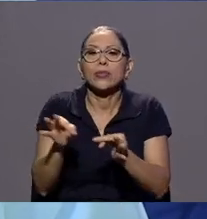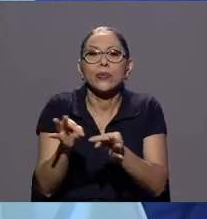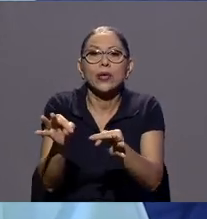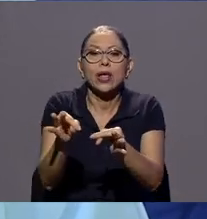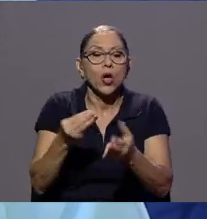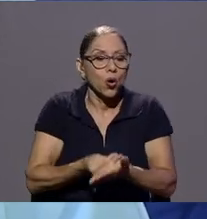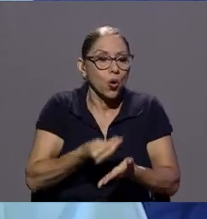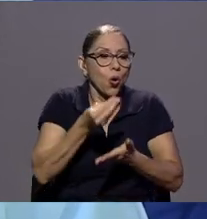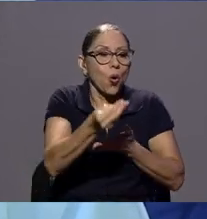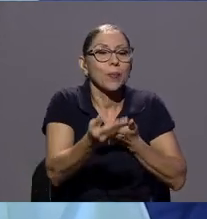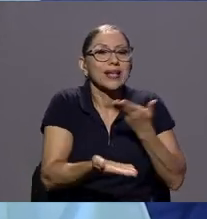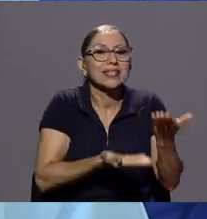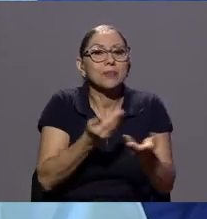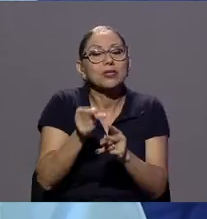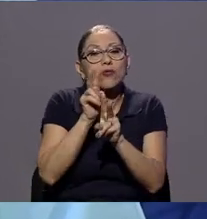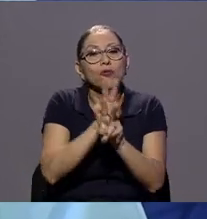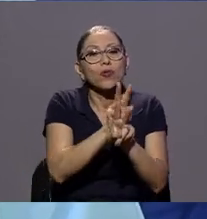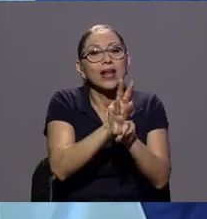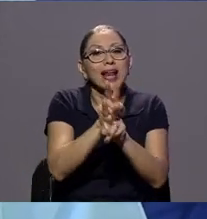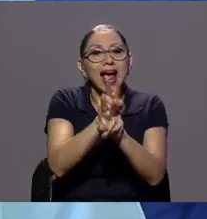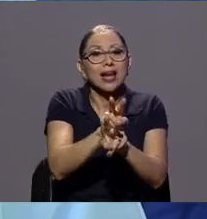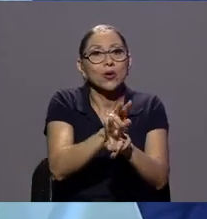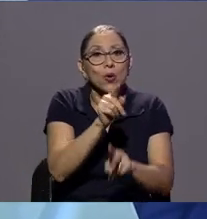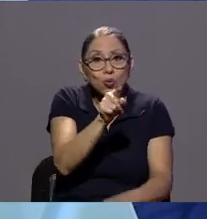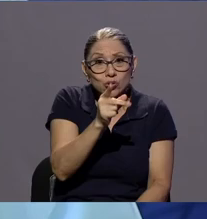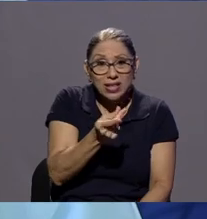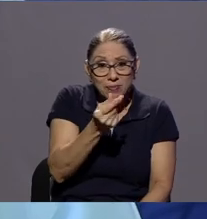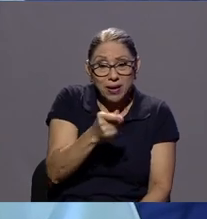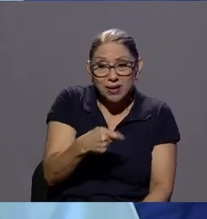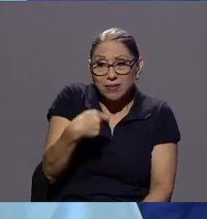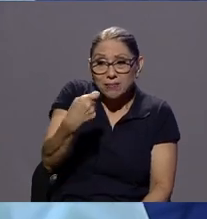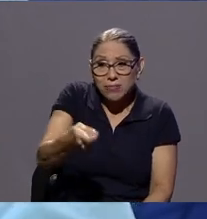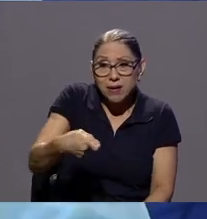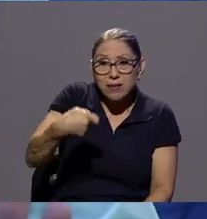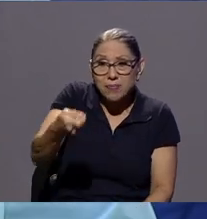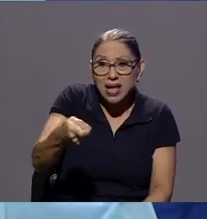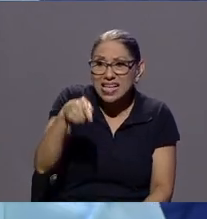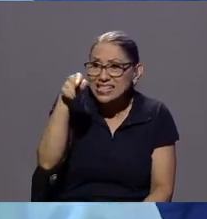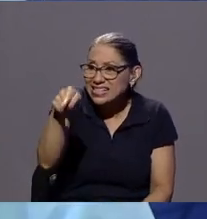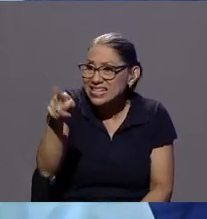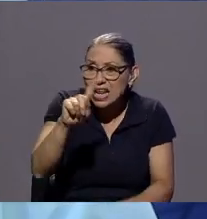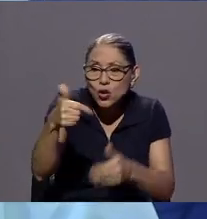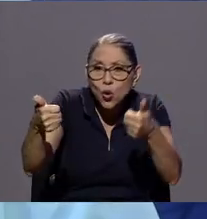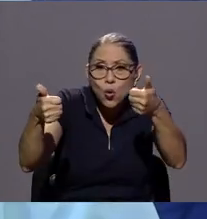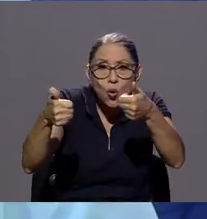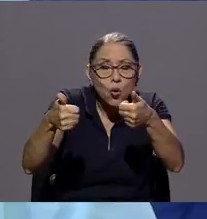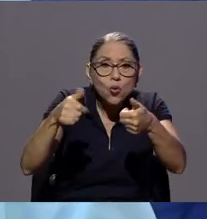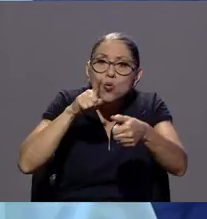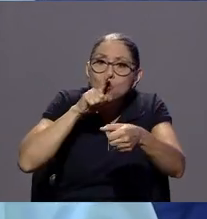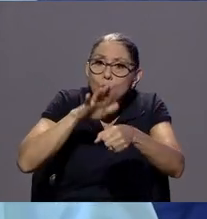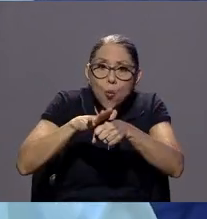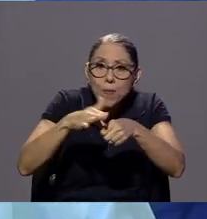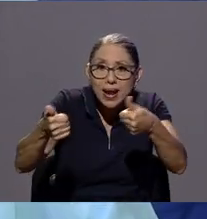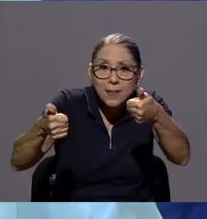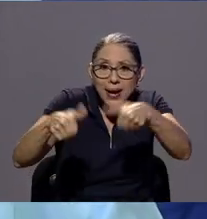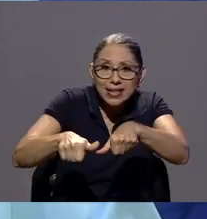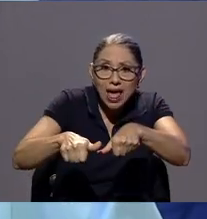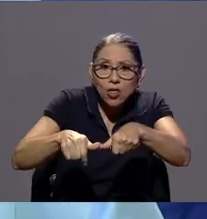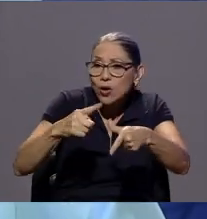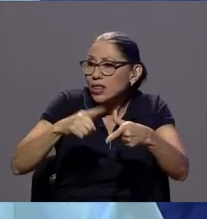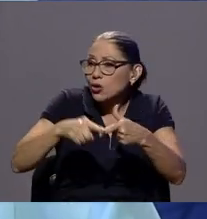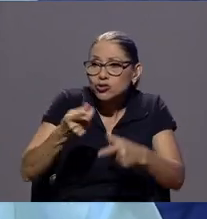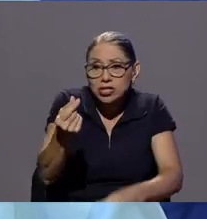en realidad si no se cumple con lo pactado me sea devuelto y que no se desaparezca sencillamente esas son